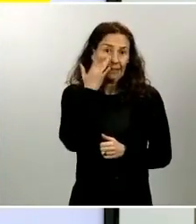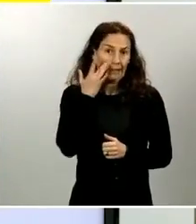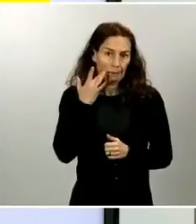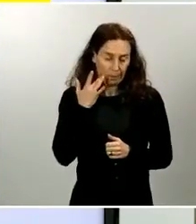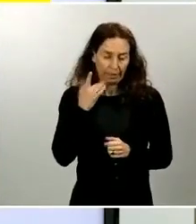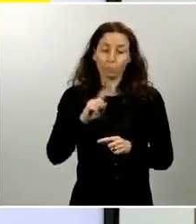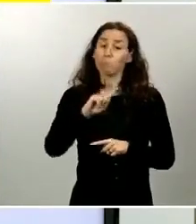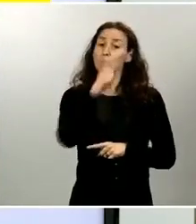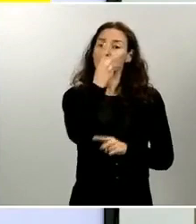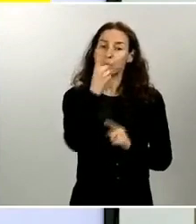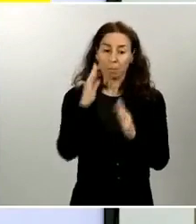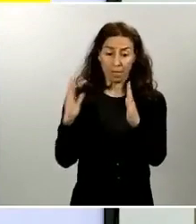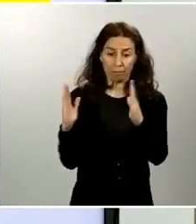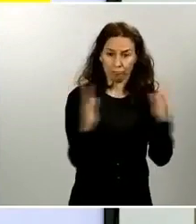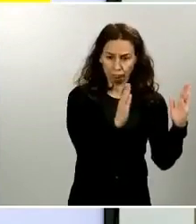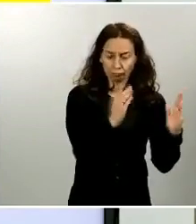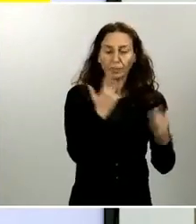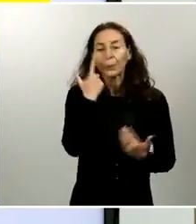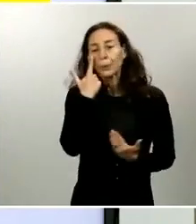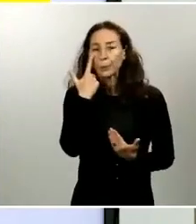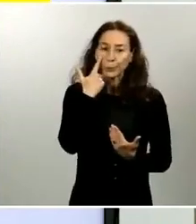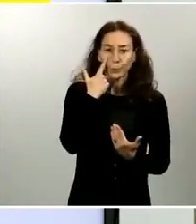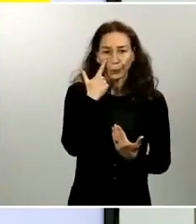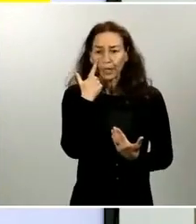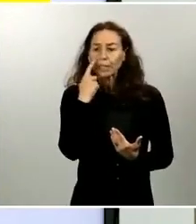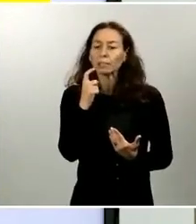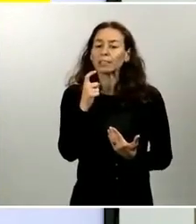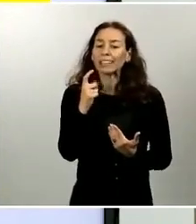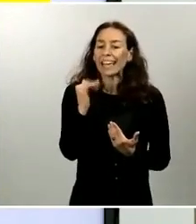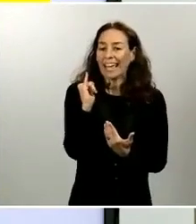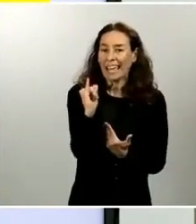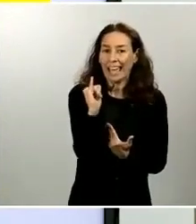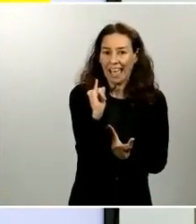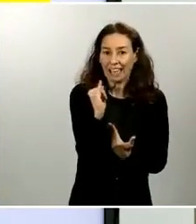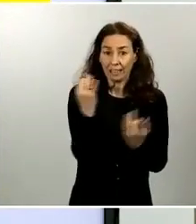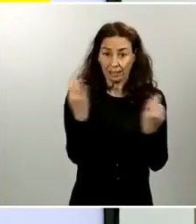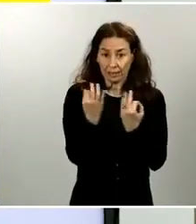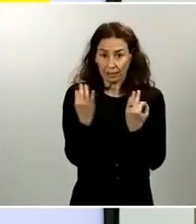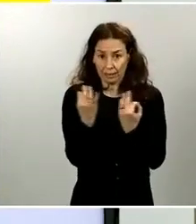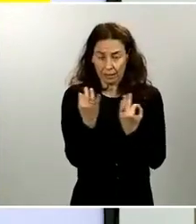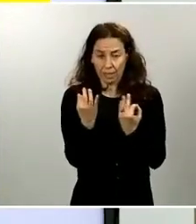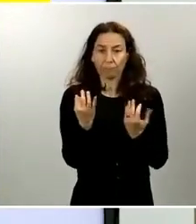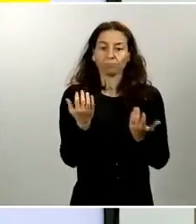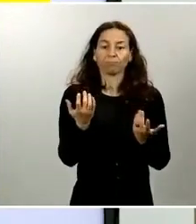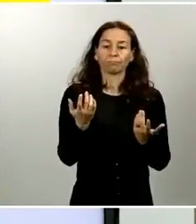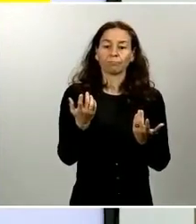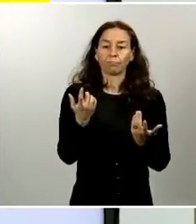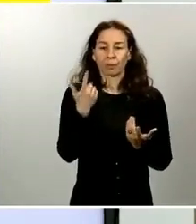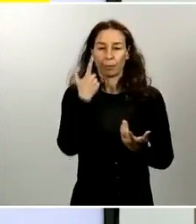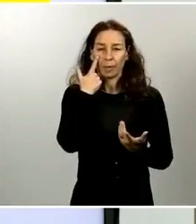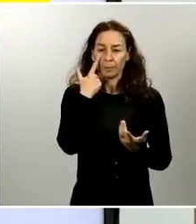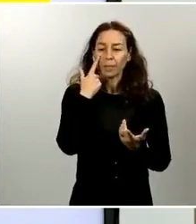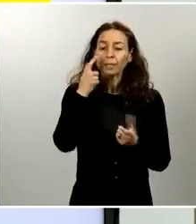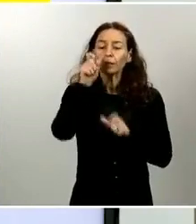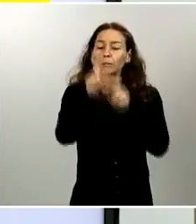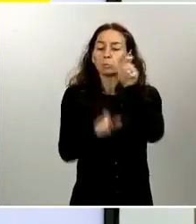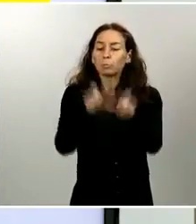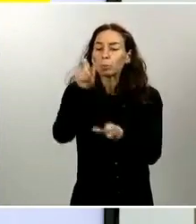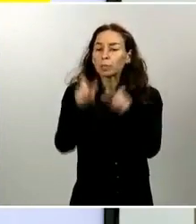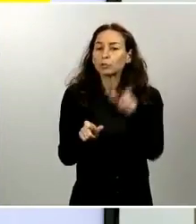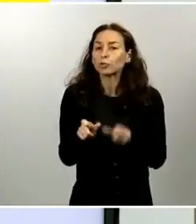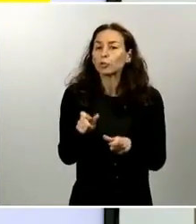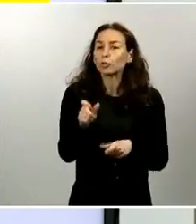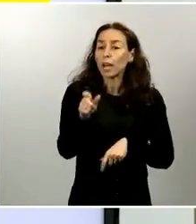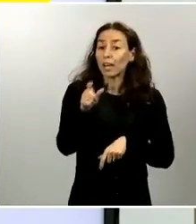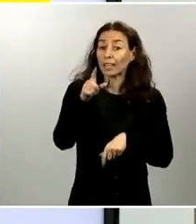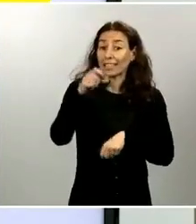inicial de toma de contacto, en la cual se establece esa relación con el personal de servicio en esa